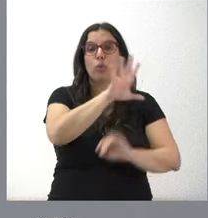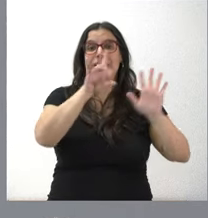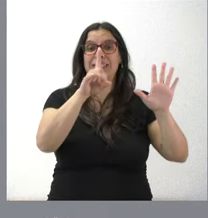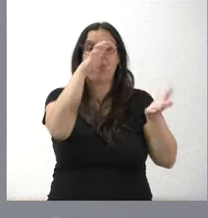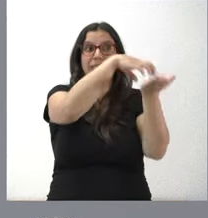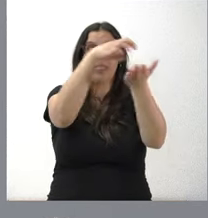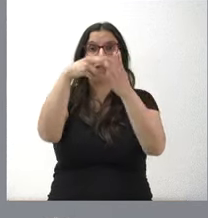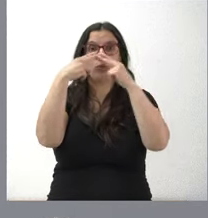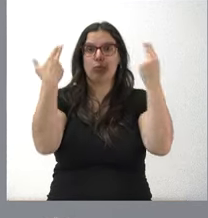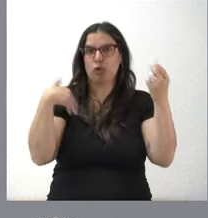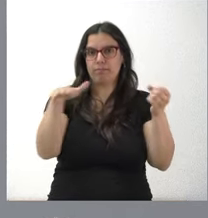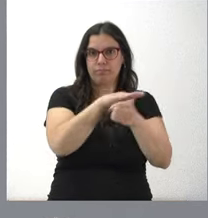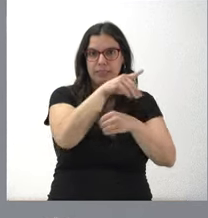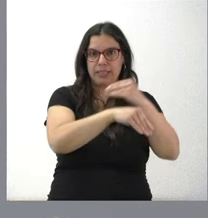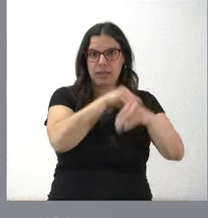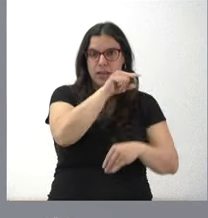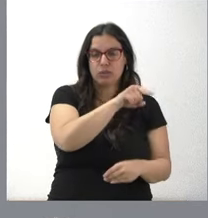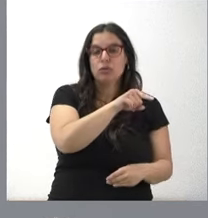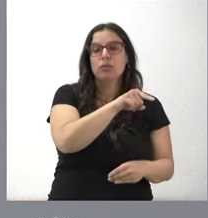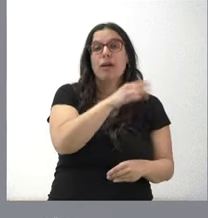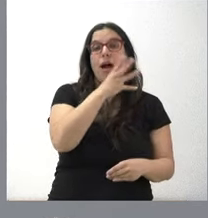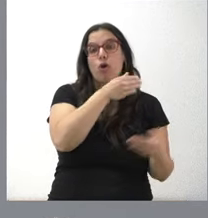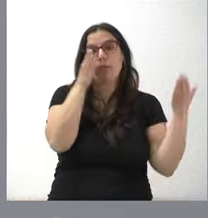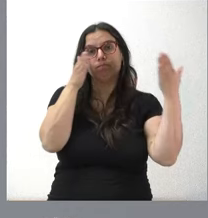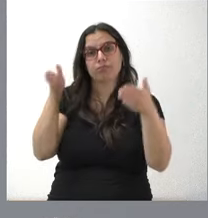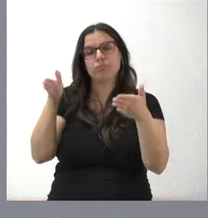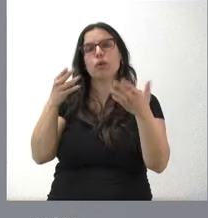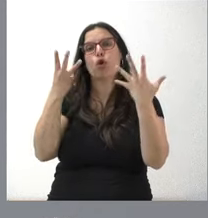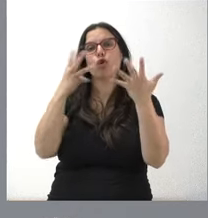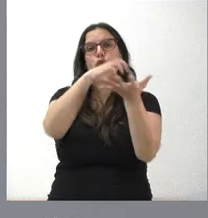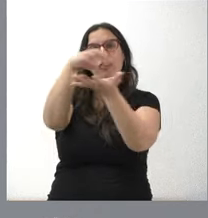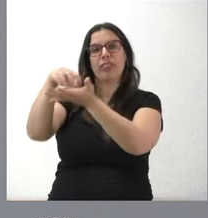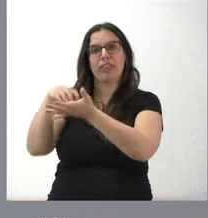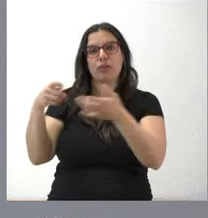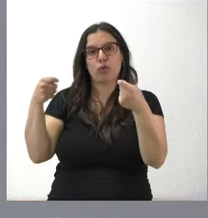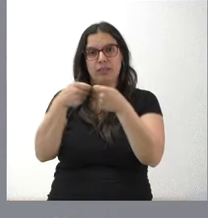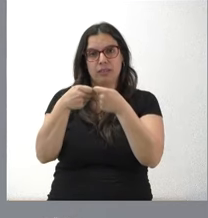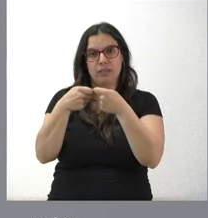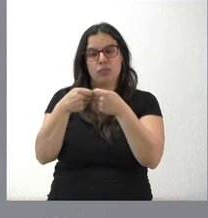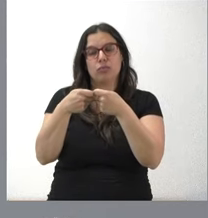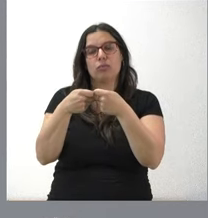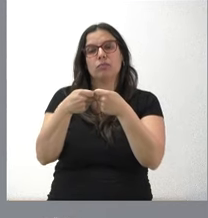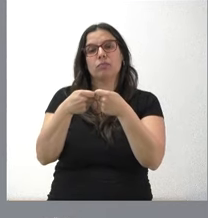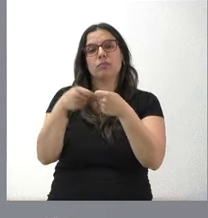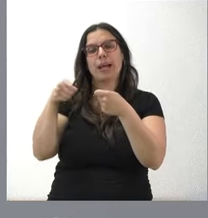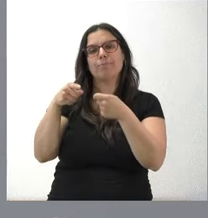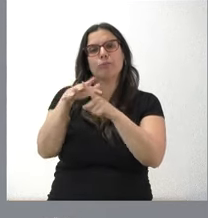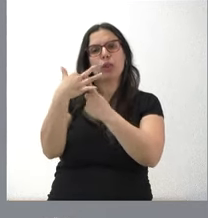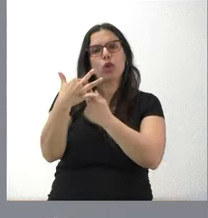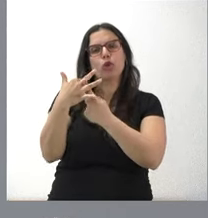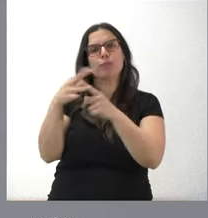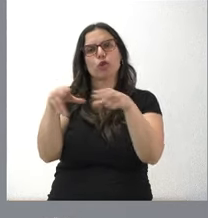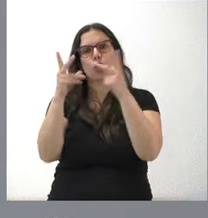públicos de Castilla y León y en este momento se destina a ocho centros concertados que tienen una mayor vulnerabilidad